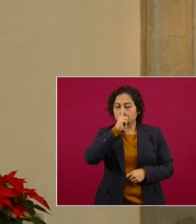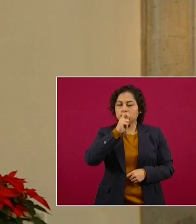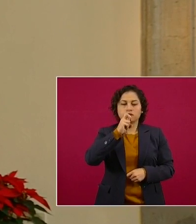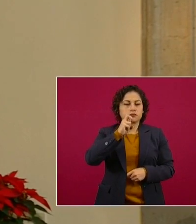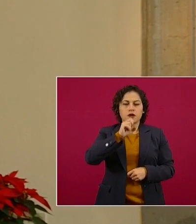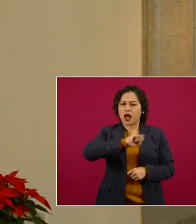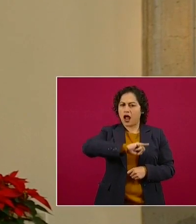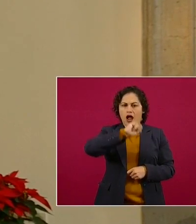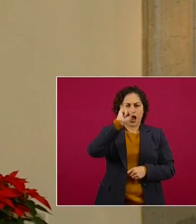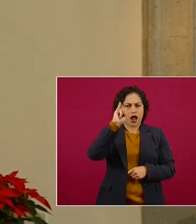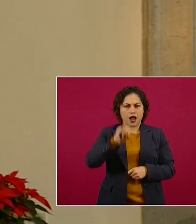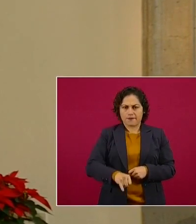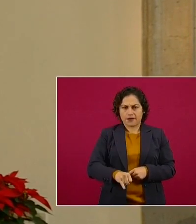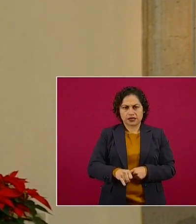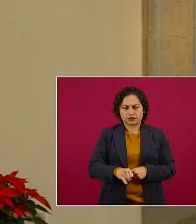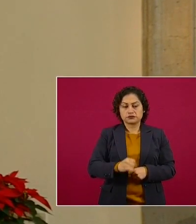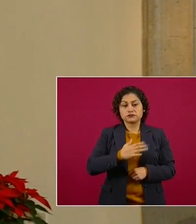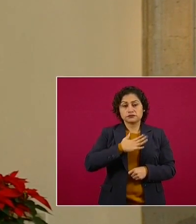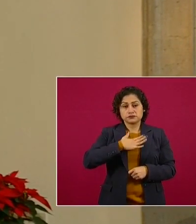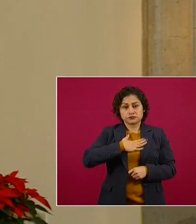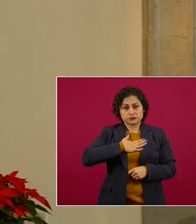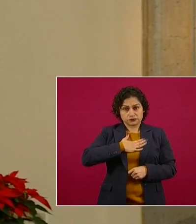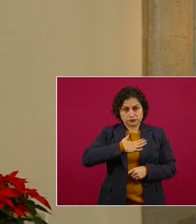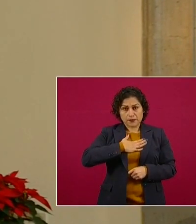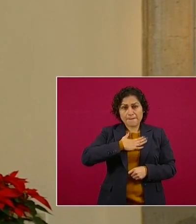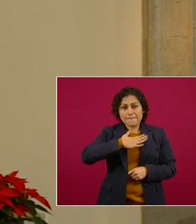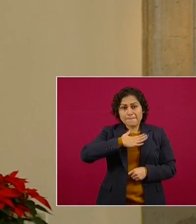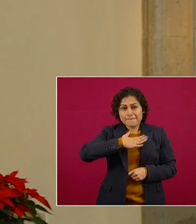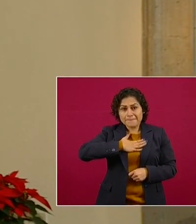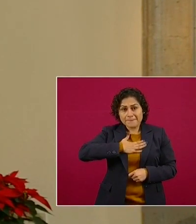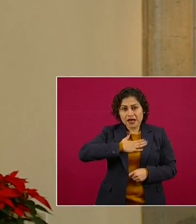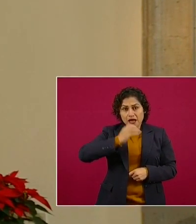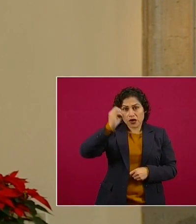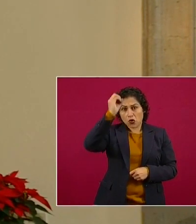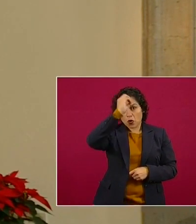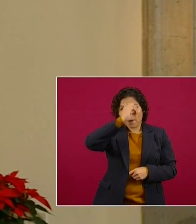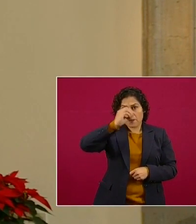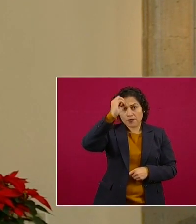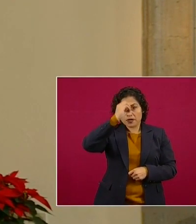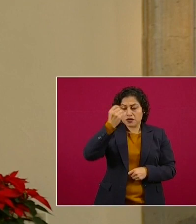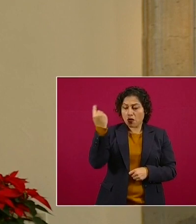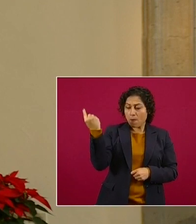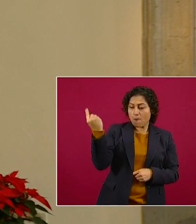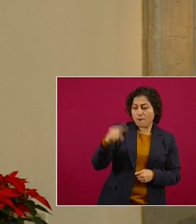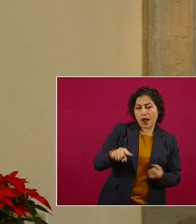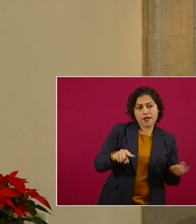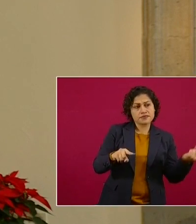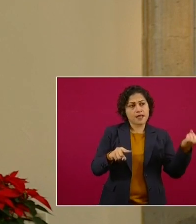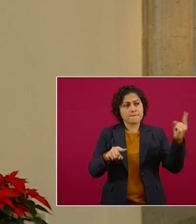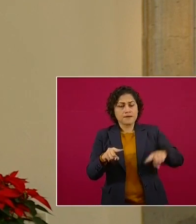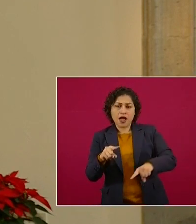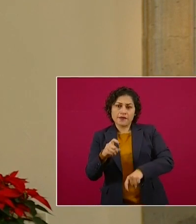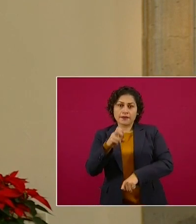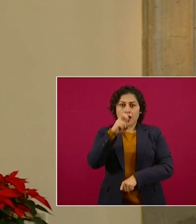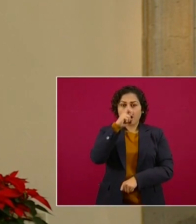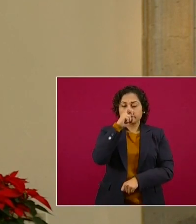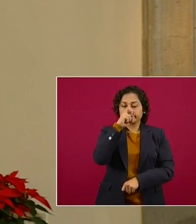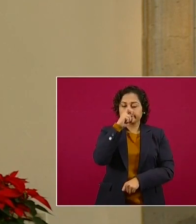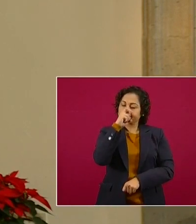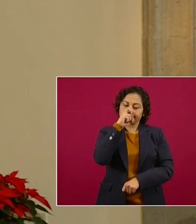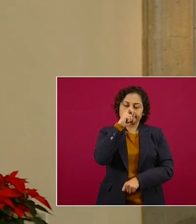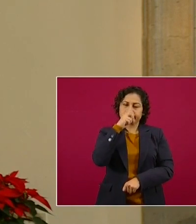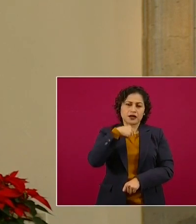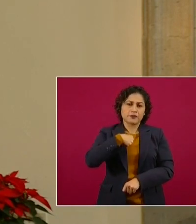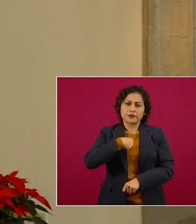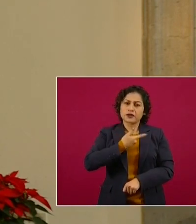No soy partidario de medidas coercitivas como las prohibiciones